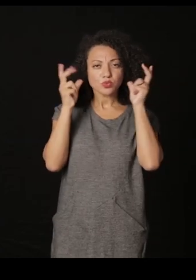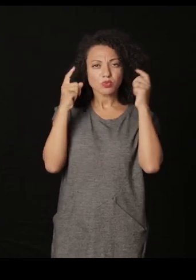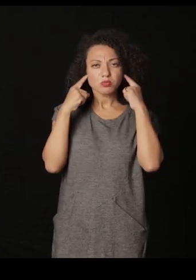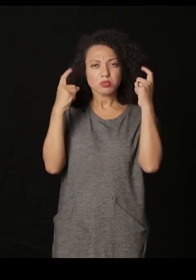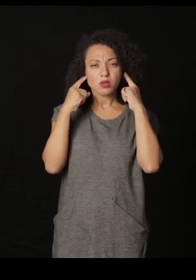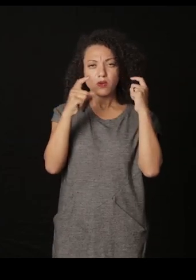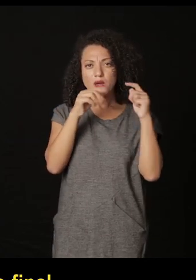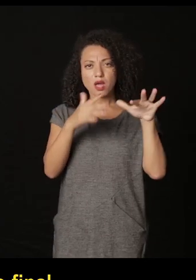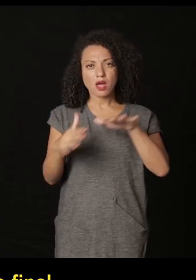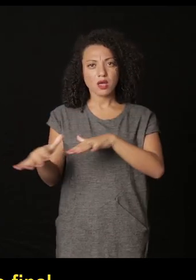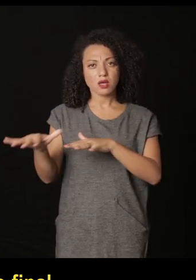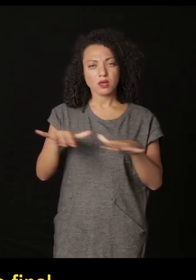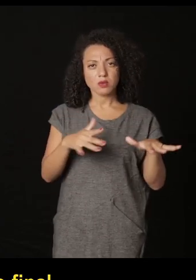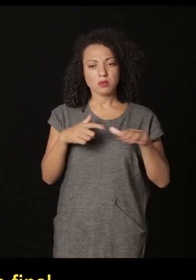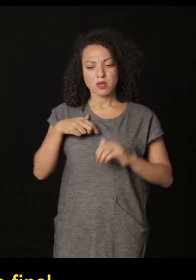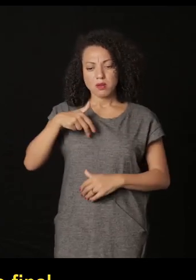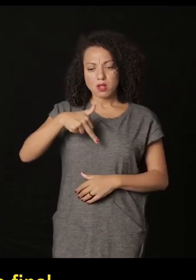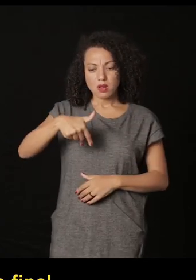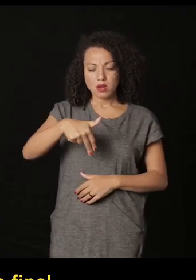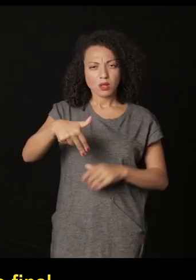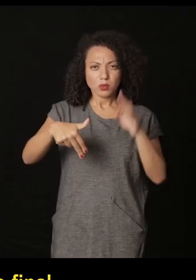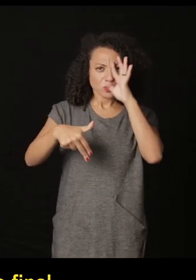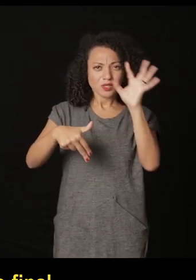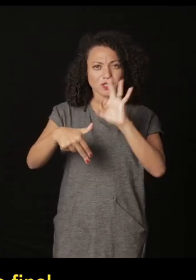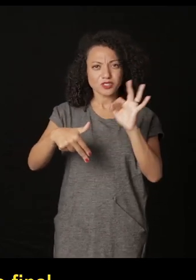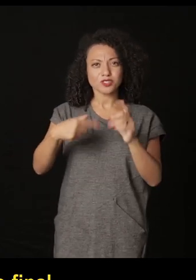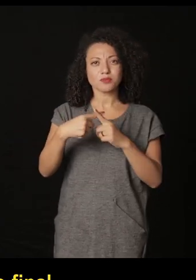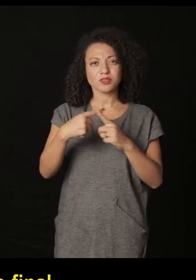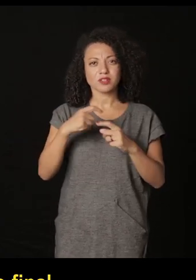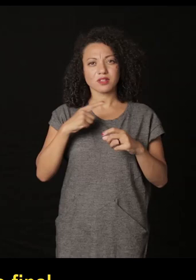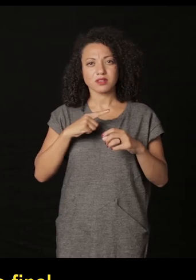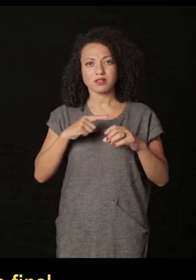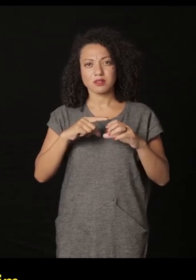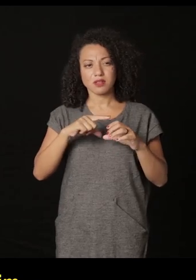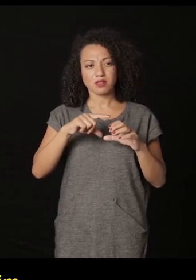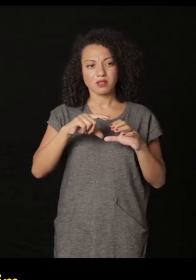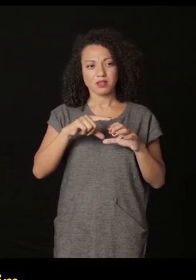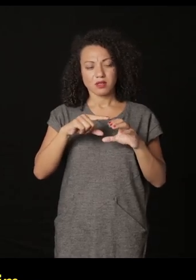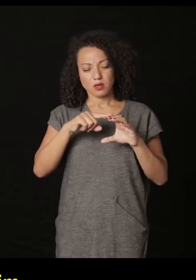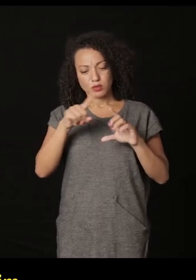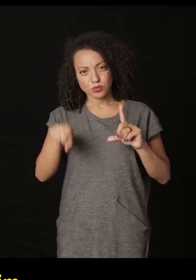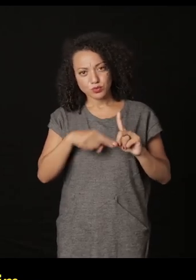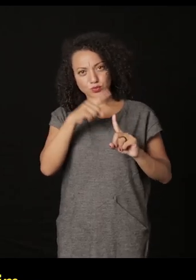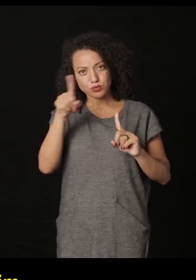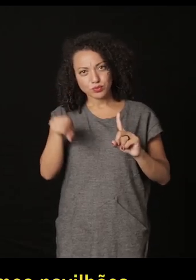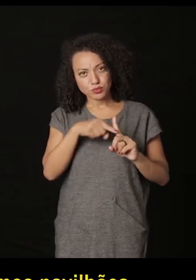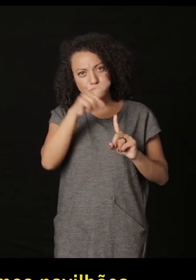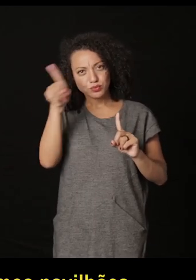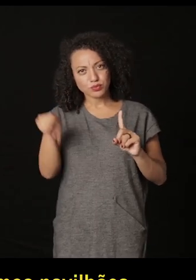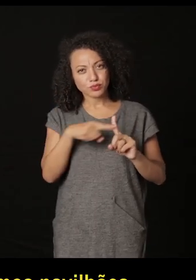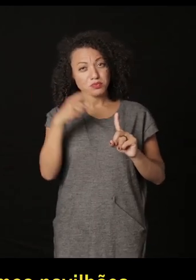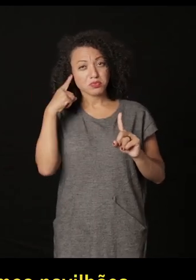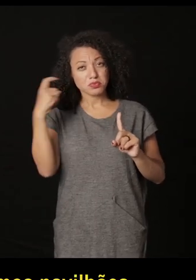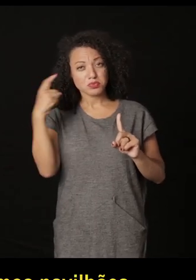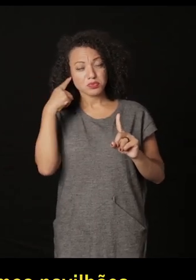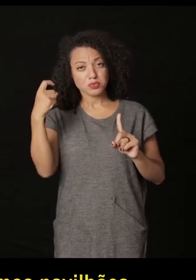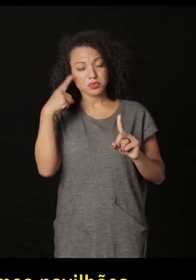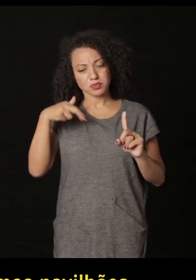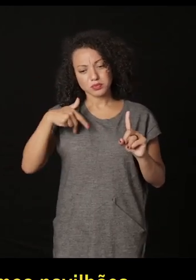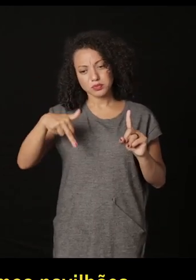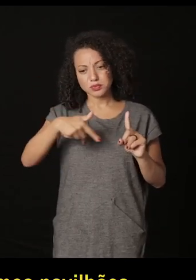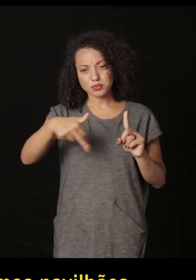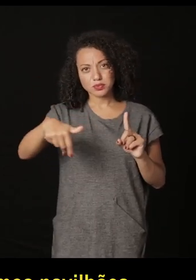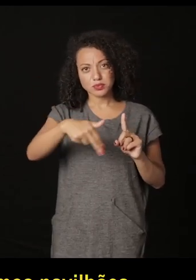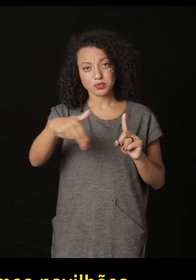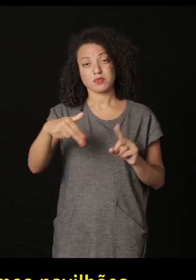el sonido del agua no entendía hasta llegar al final veía que es un cárcamo entonces esta instalación pues bueno va teniendo ese mapeo